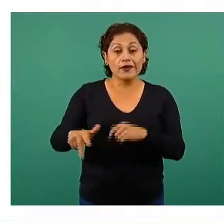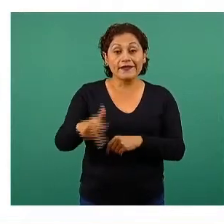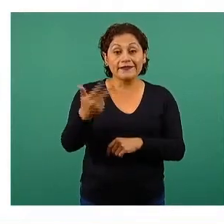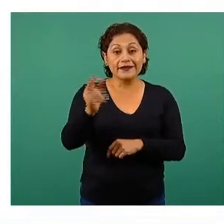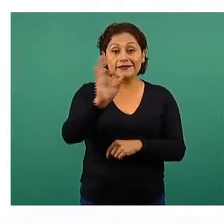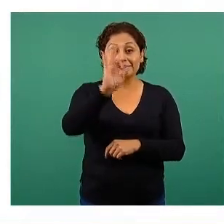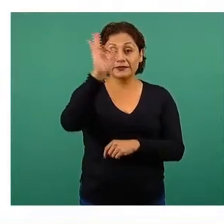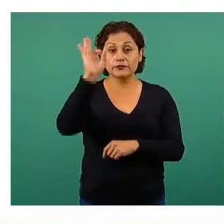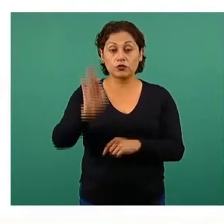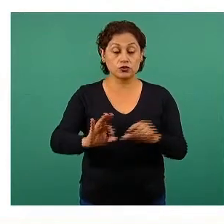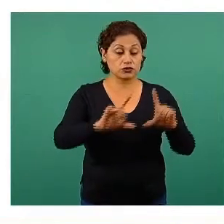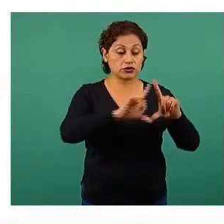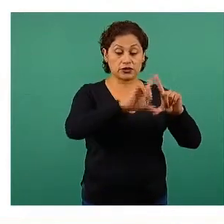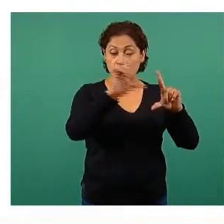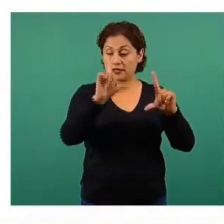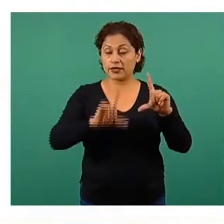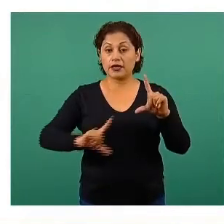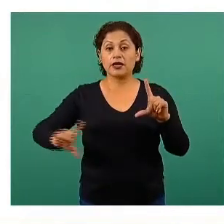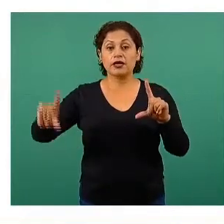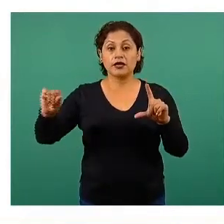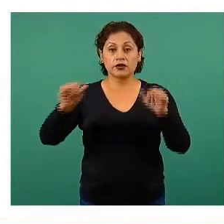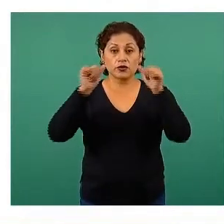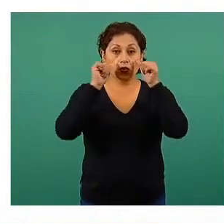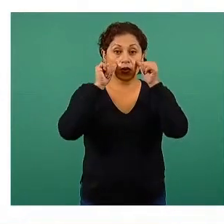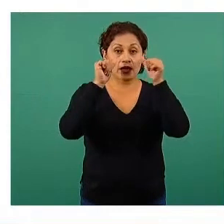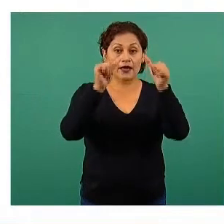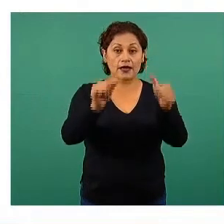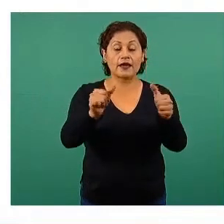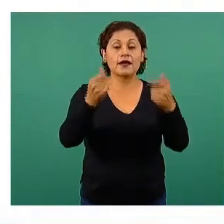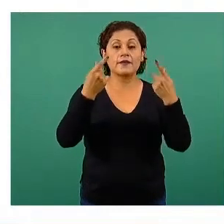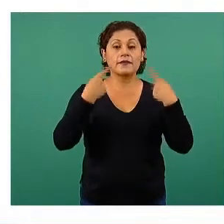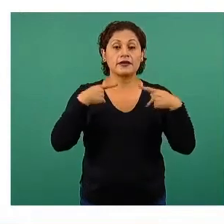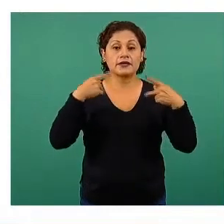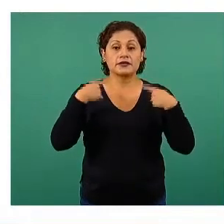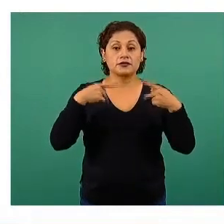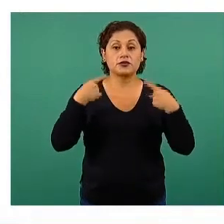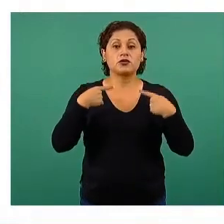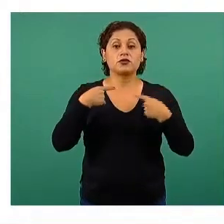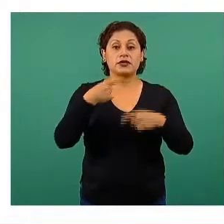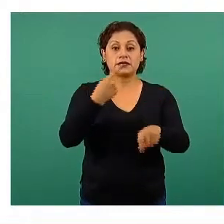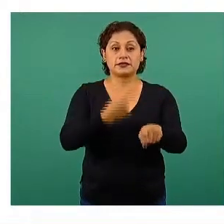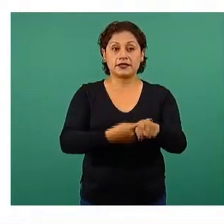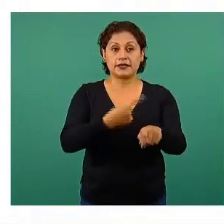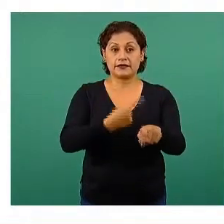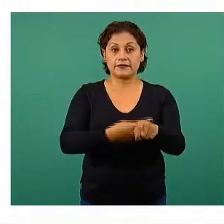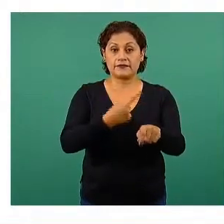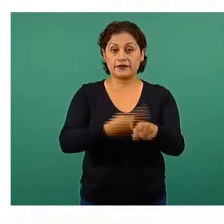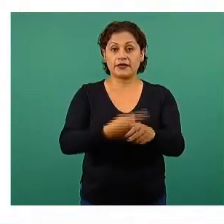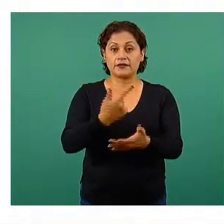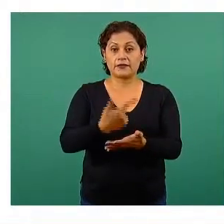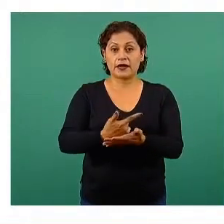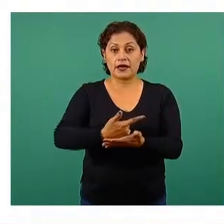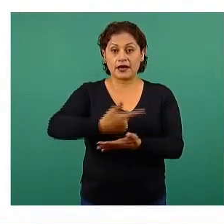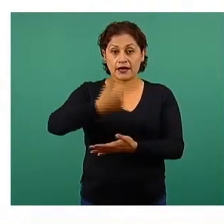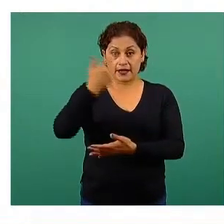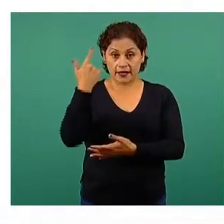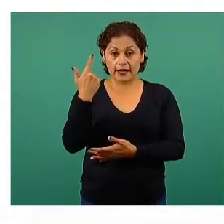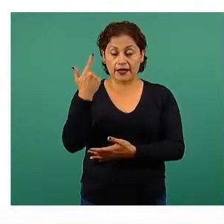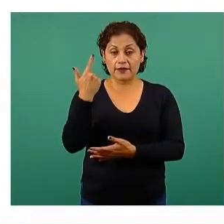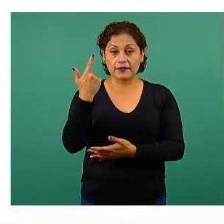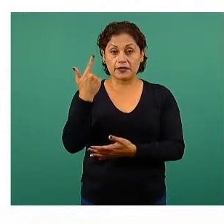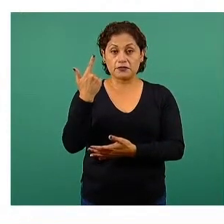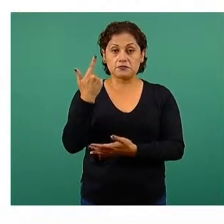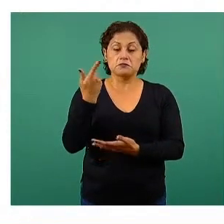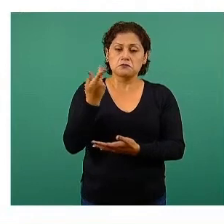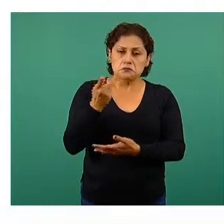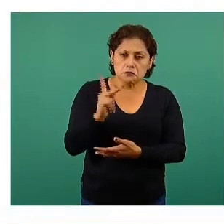totales que sirven para atender personas con infección respiratoria aguda grave, que no requiere de cuidados